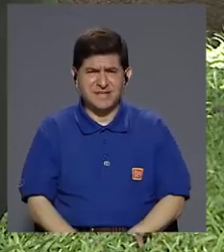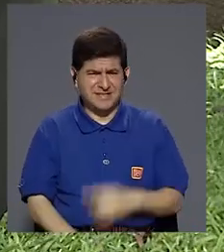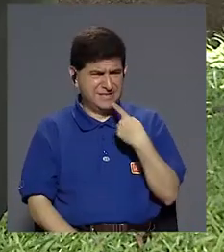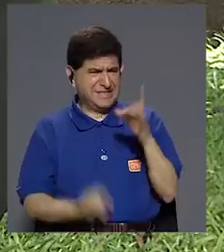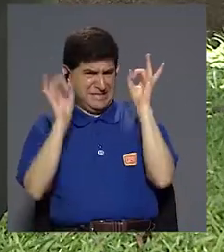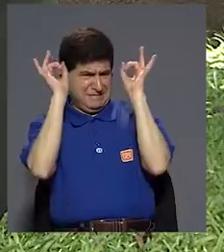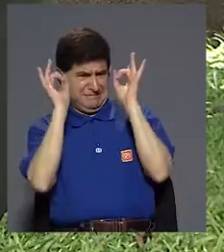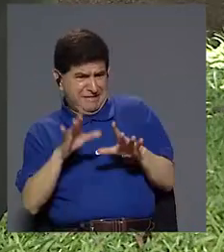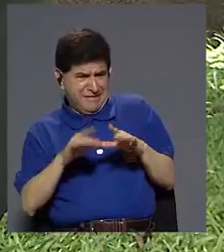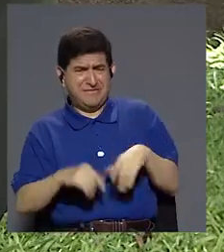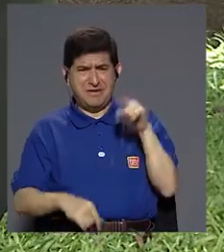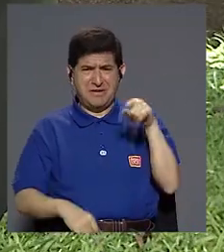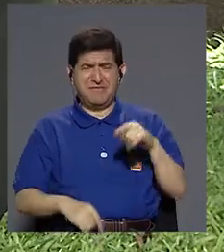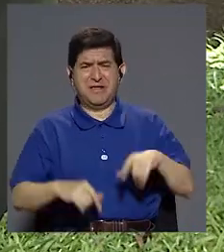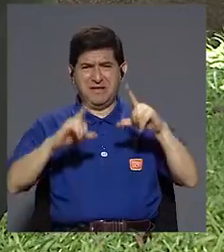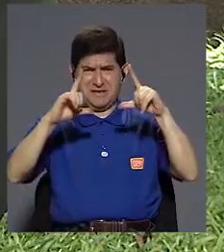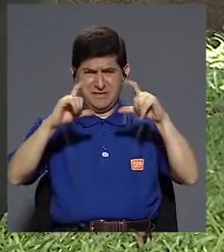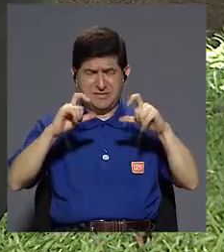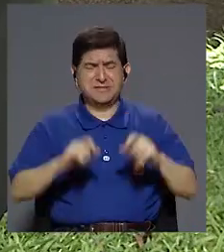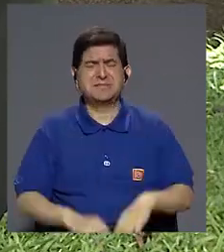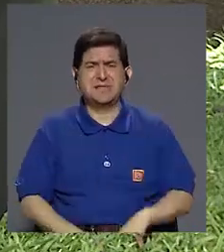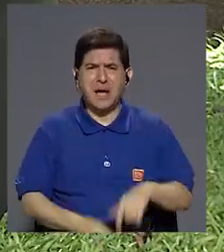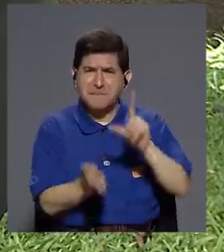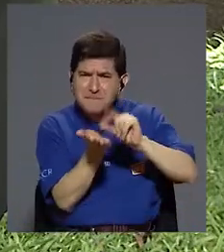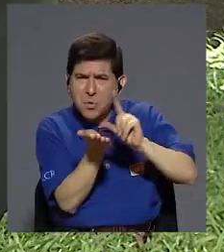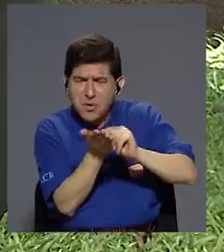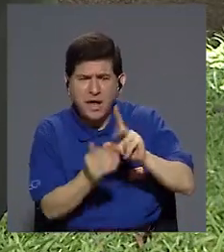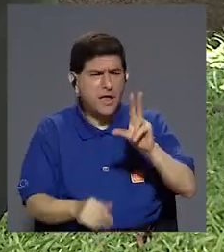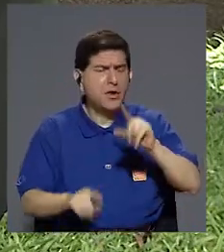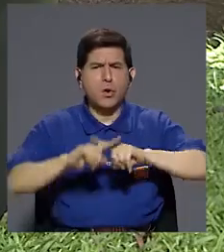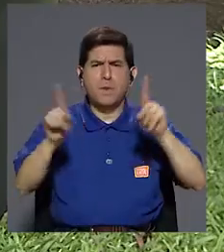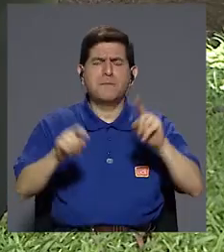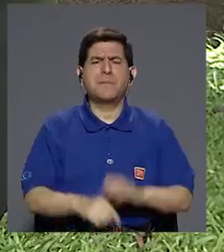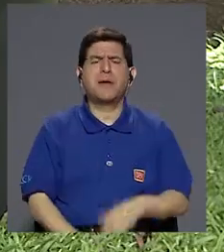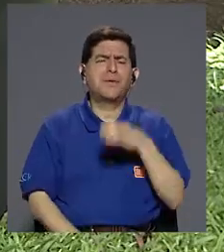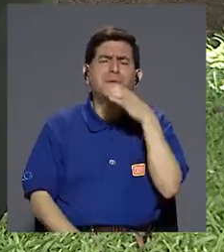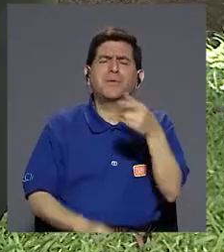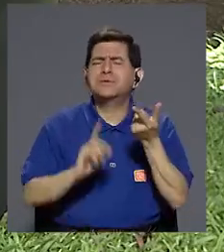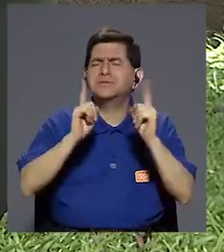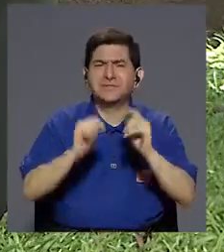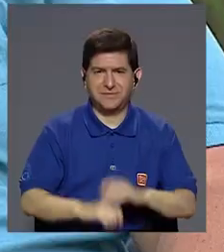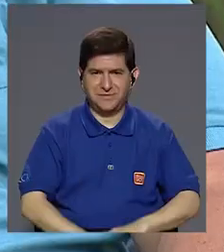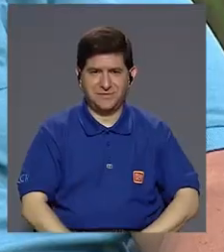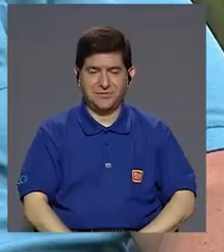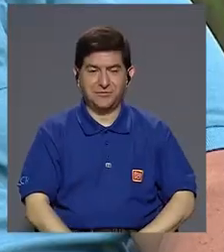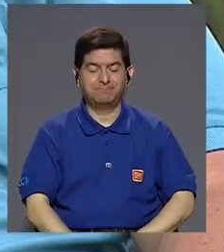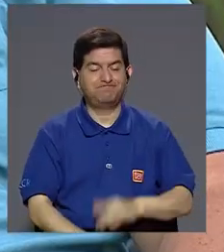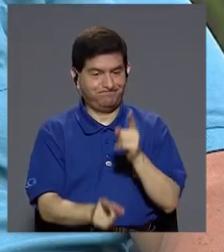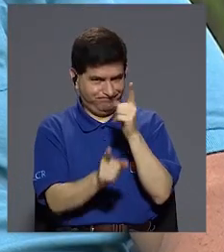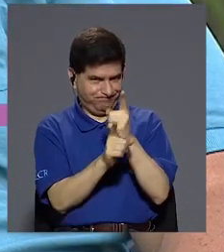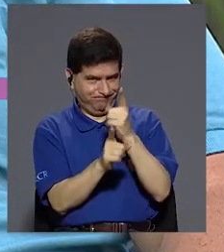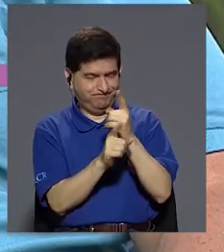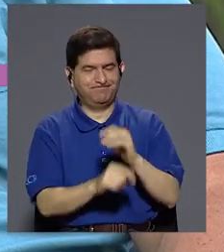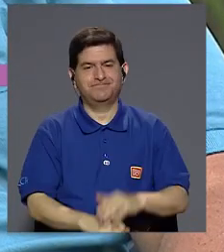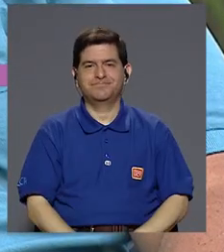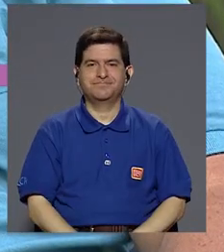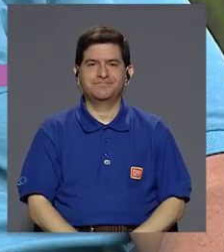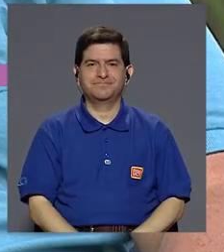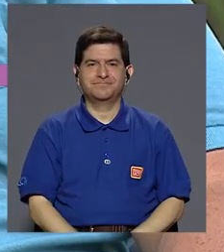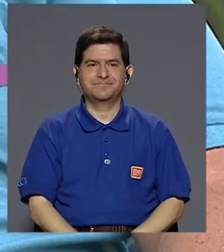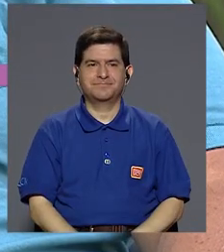satanizar una publicación, tal vez no, pero ¿qué recomendaciones? Bueno, efectivamente,